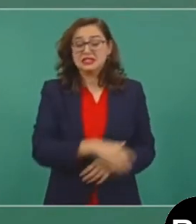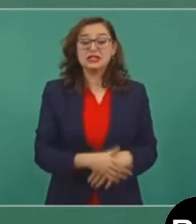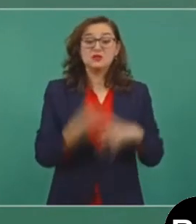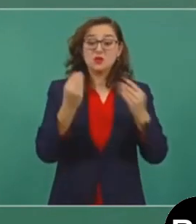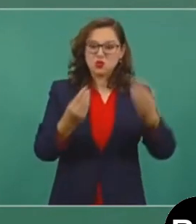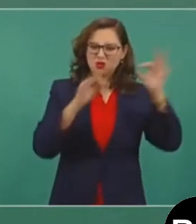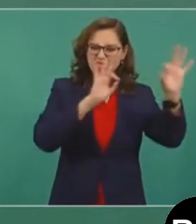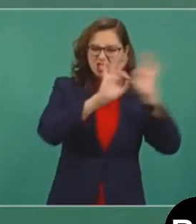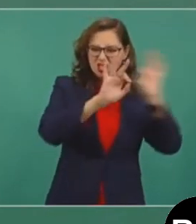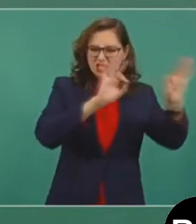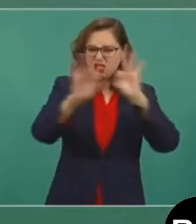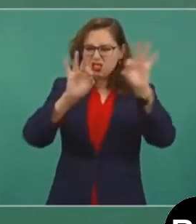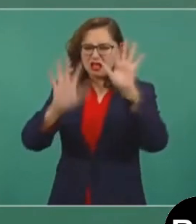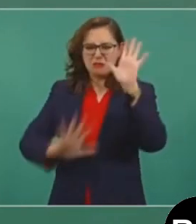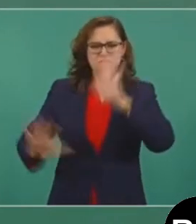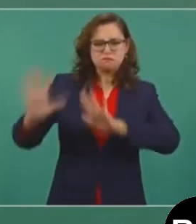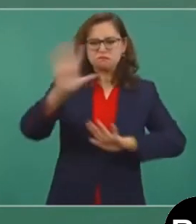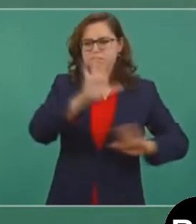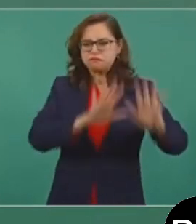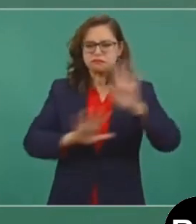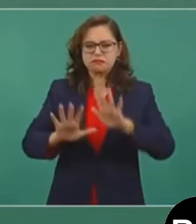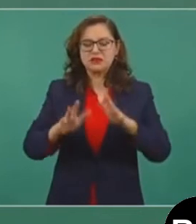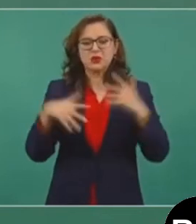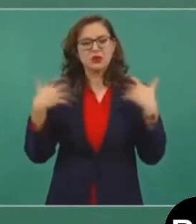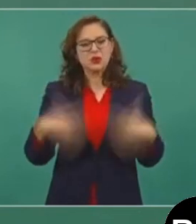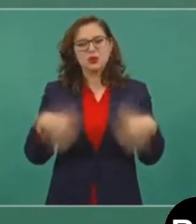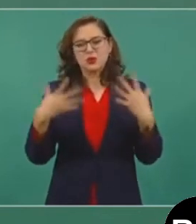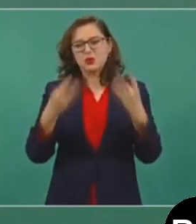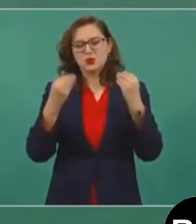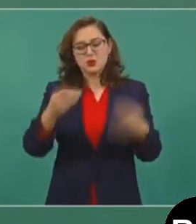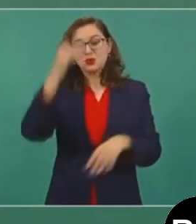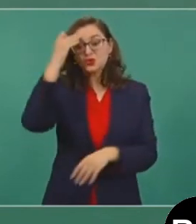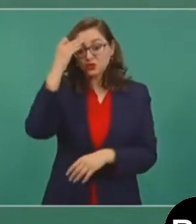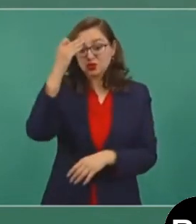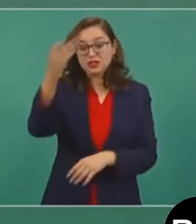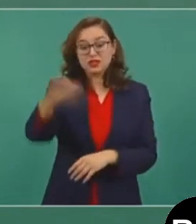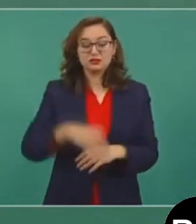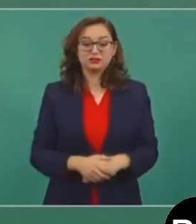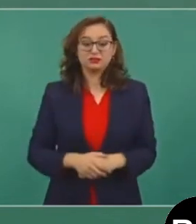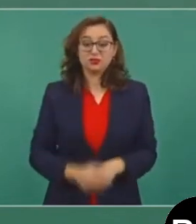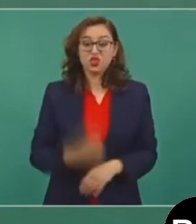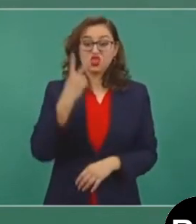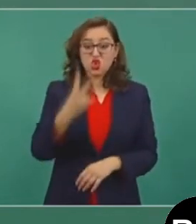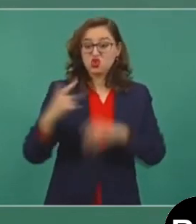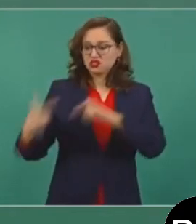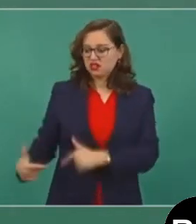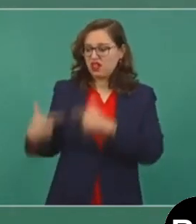muchísimo tiempo. Afectaron dos generaciones.